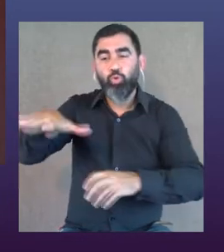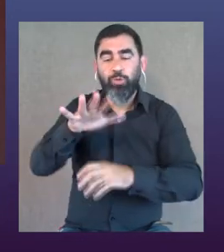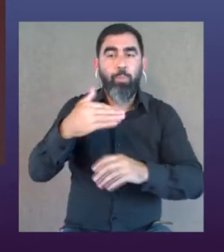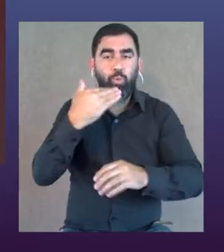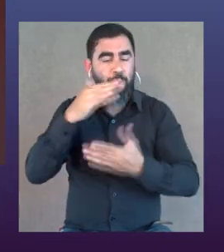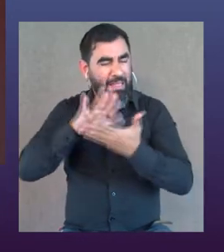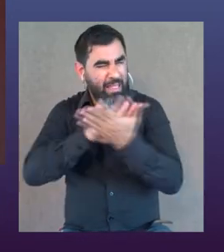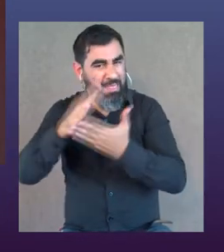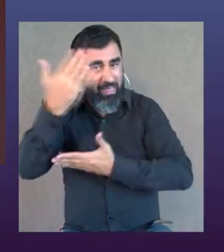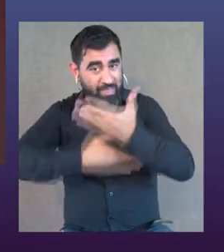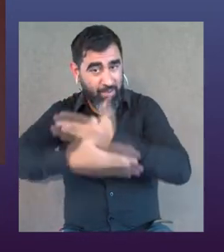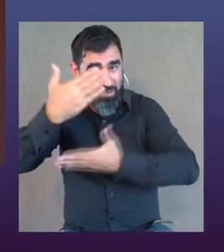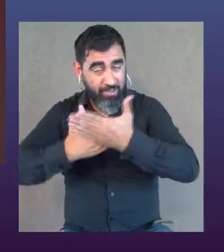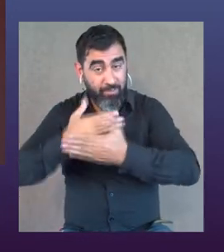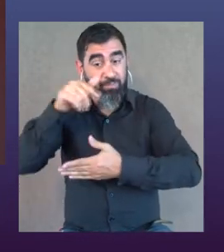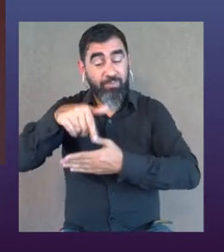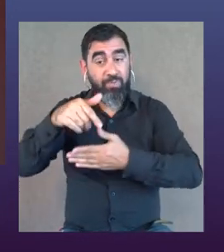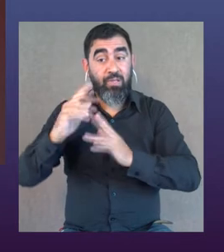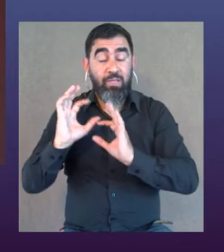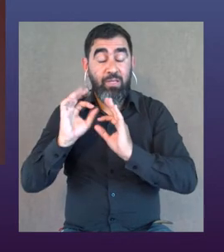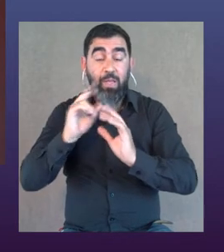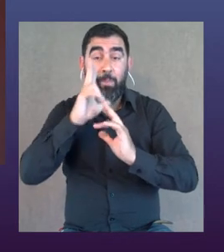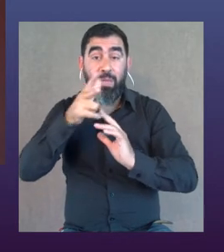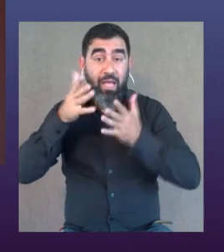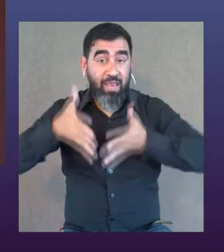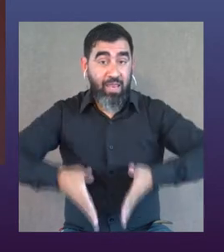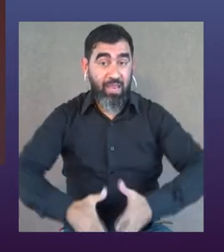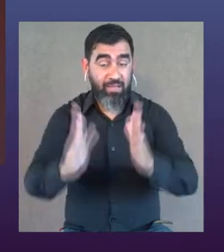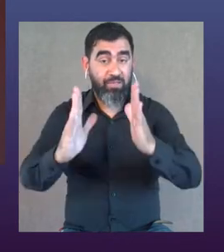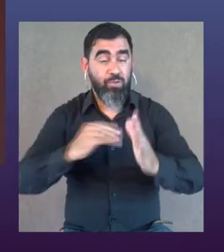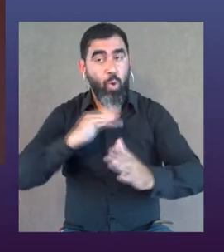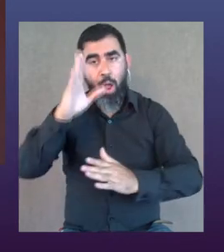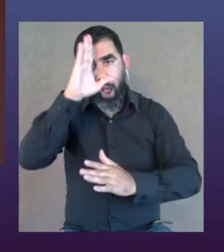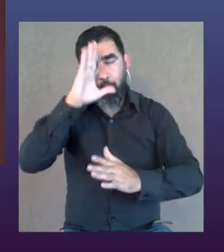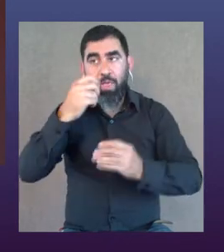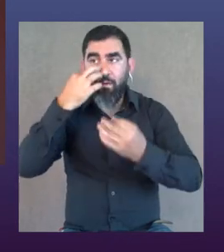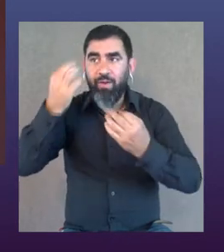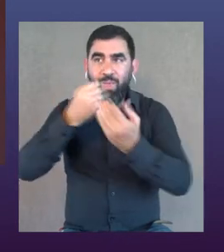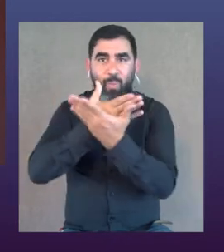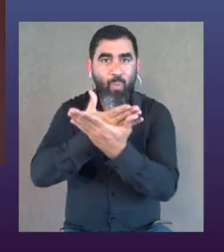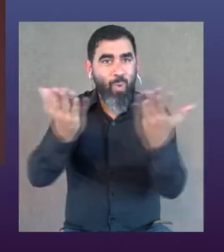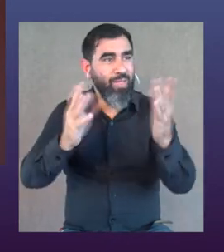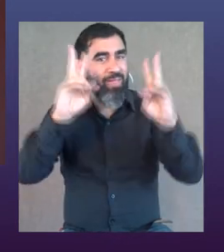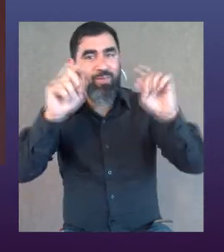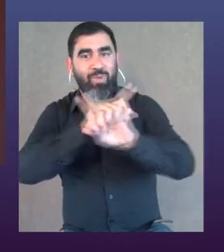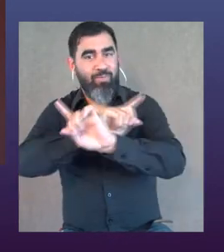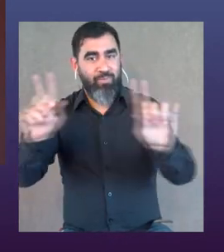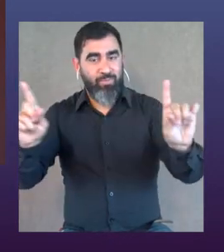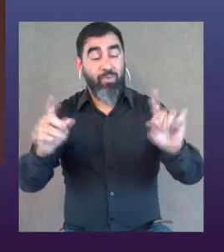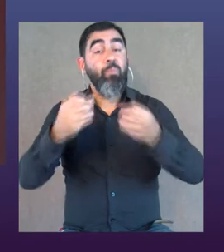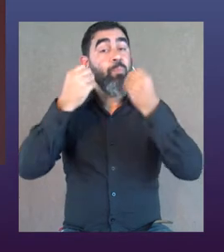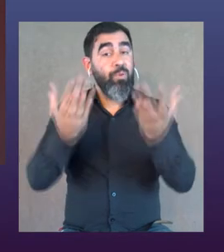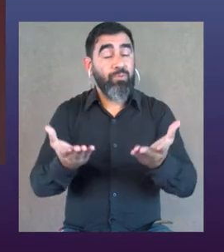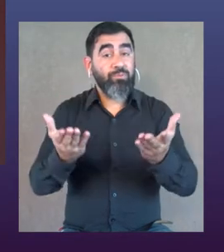sociales, pero no sabía nada de discapacidad. Y bueno, a raíz de su llegada tomé conciencia de como cuán invisibilizada esta